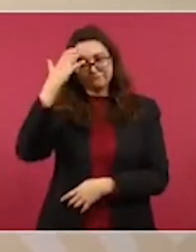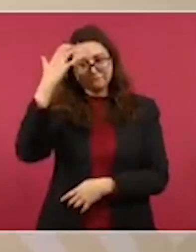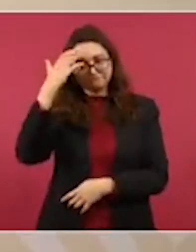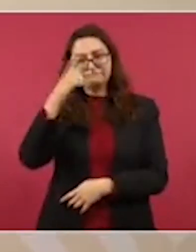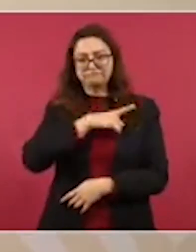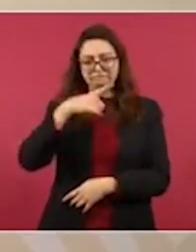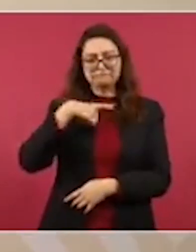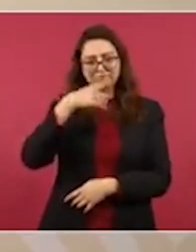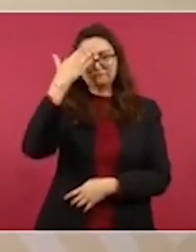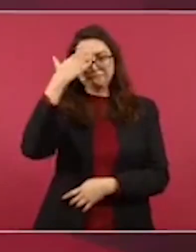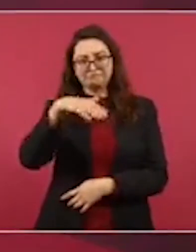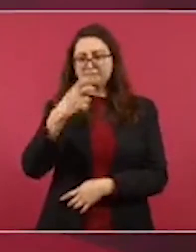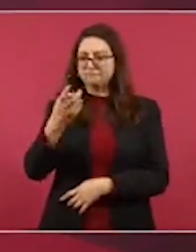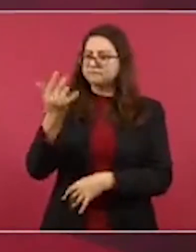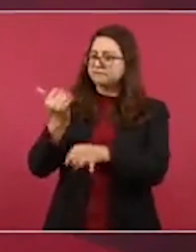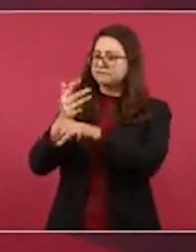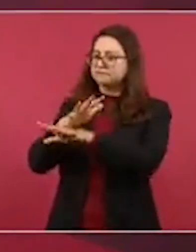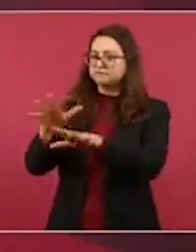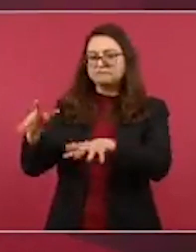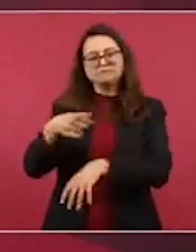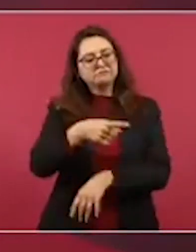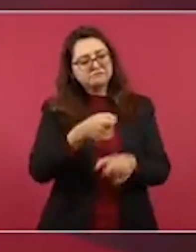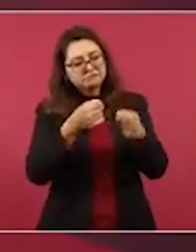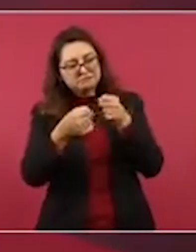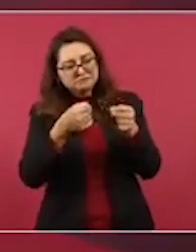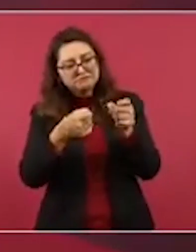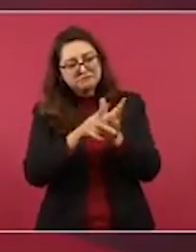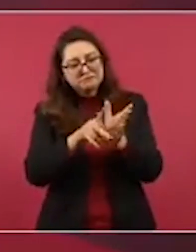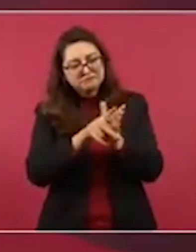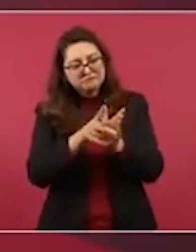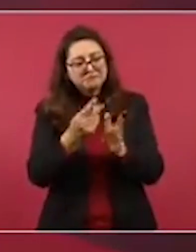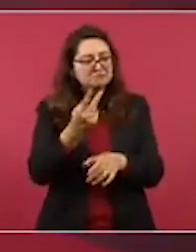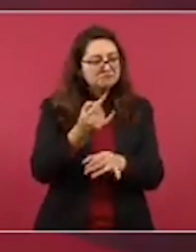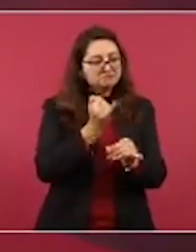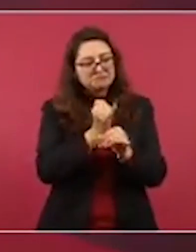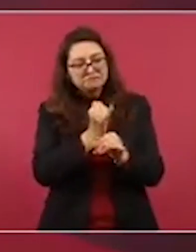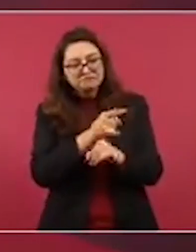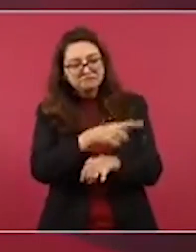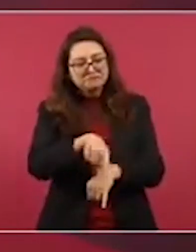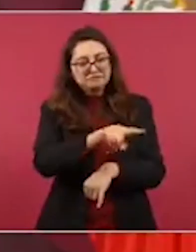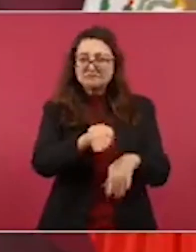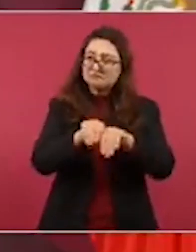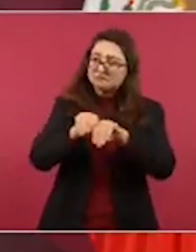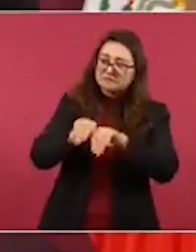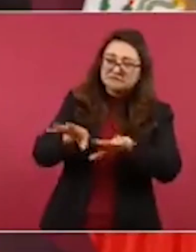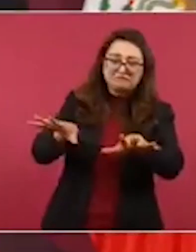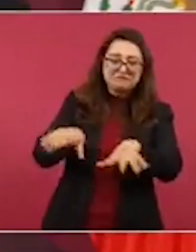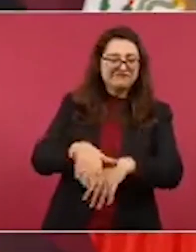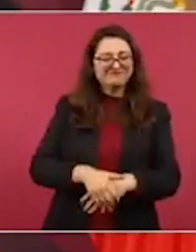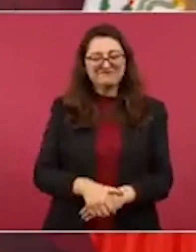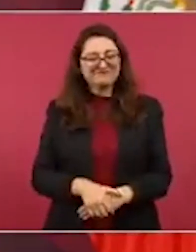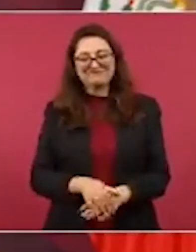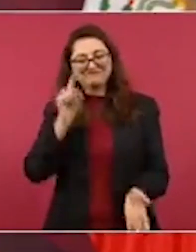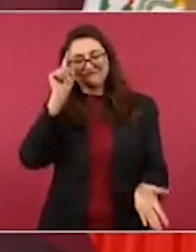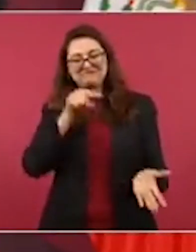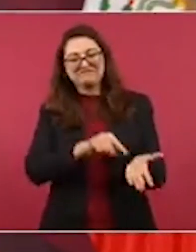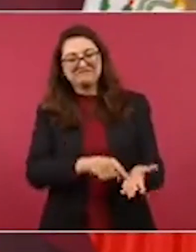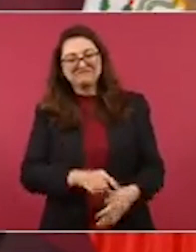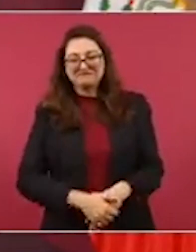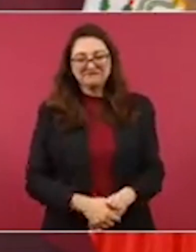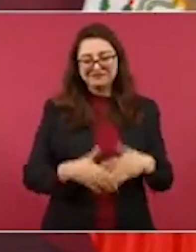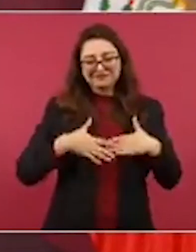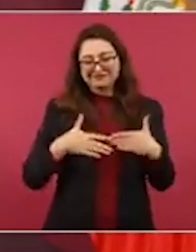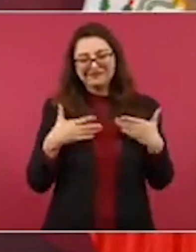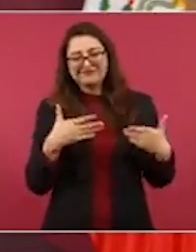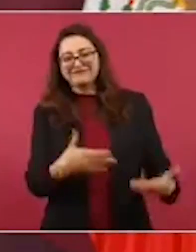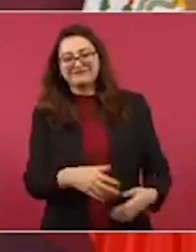y otros posibles activos del exsecretario de Seguridad, Género García Luna. Lo que vamos a procurar es recoger el dinero de 700 millones de dólares